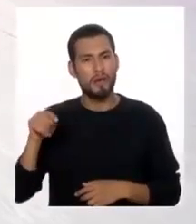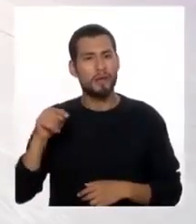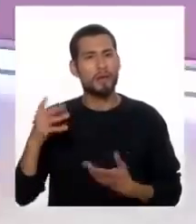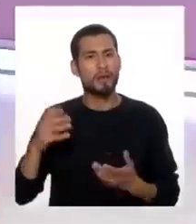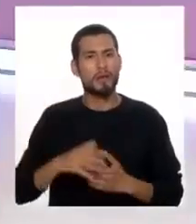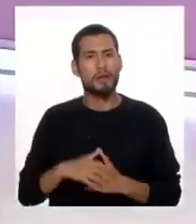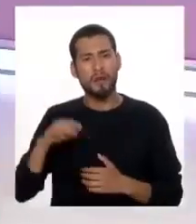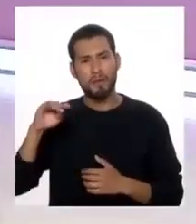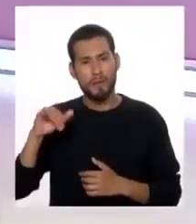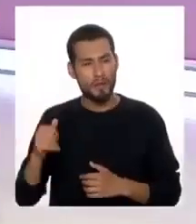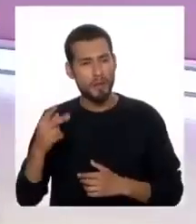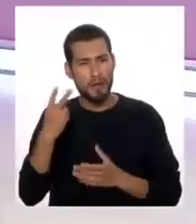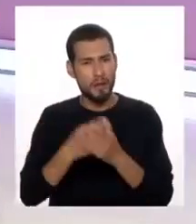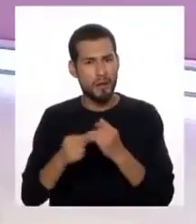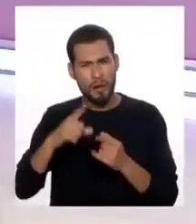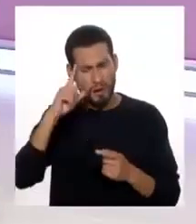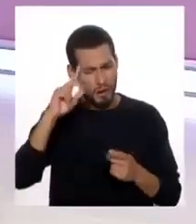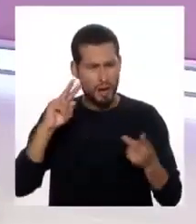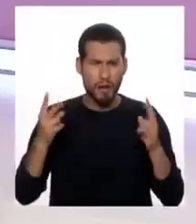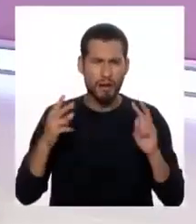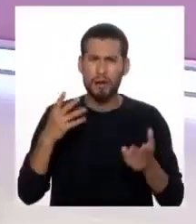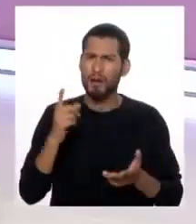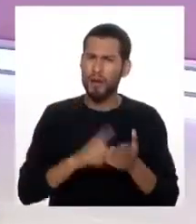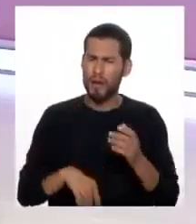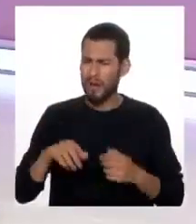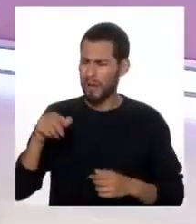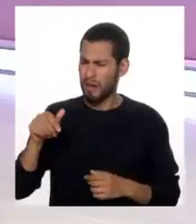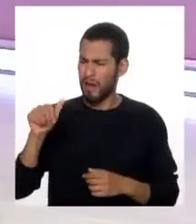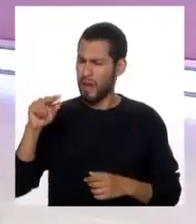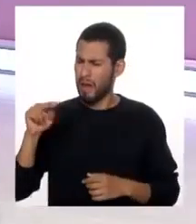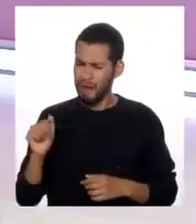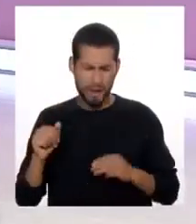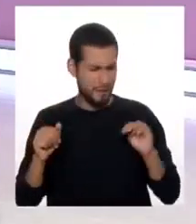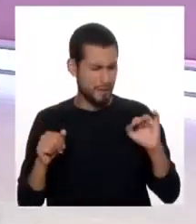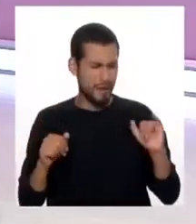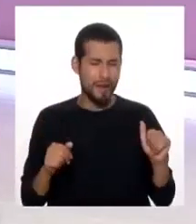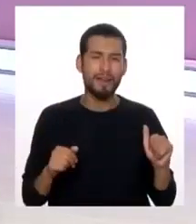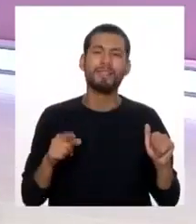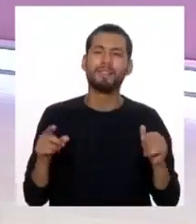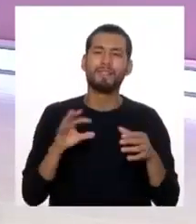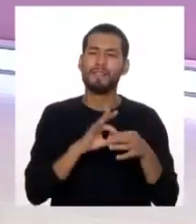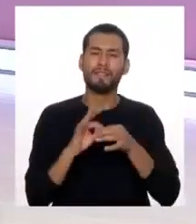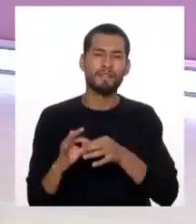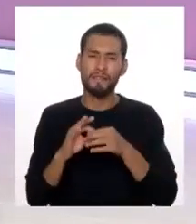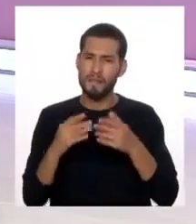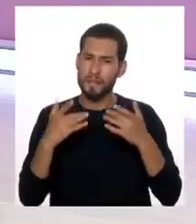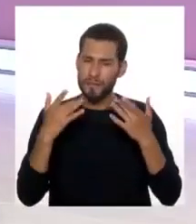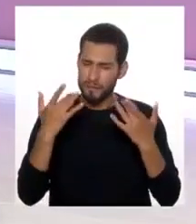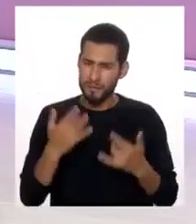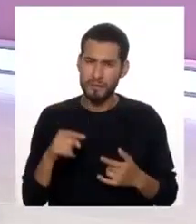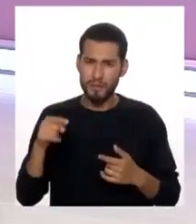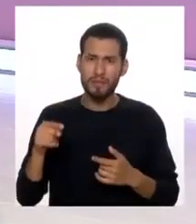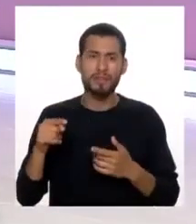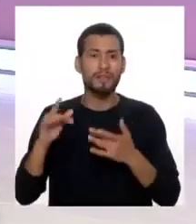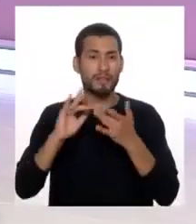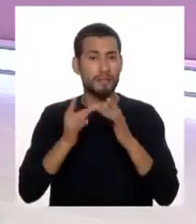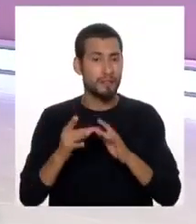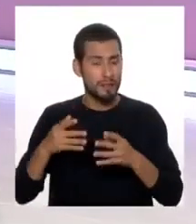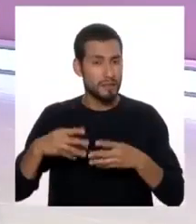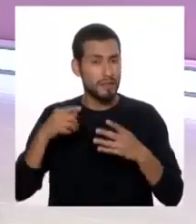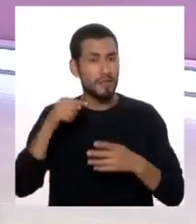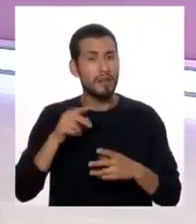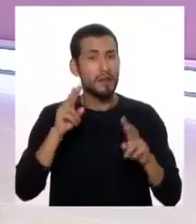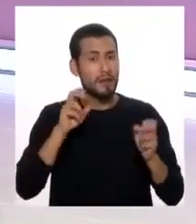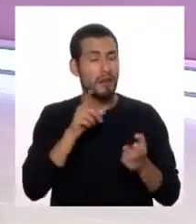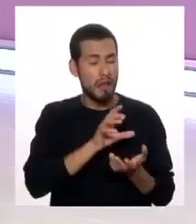se refieren de bulimia, porque algunos papás todavía no dicen princesa Ana, princesa mía, lo relacionan lamentablemente en estas redes sociales que